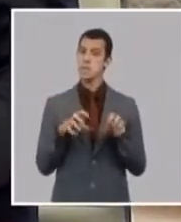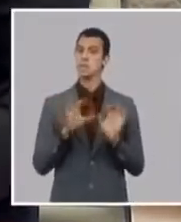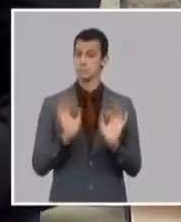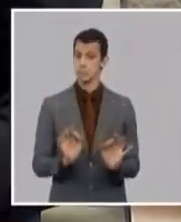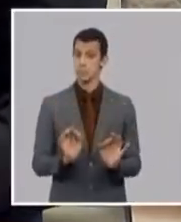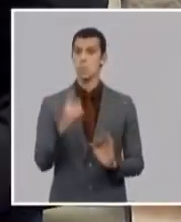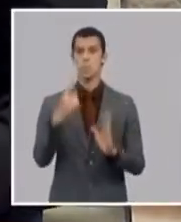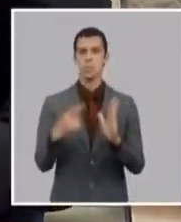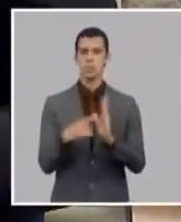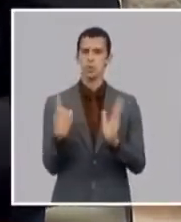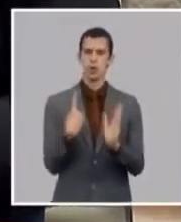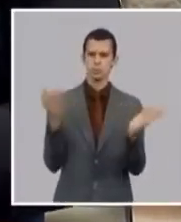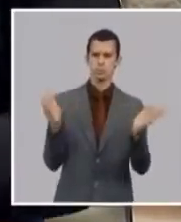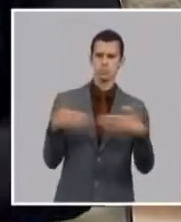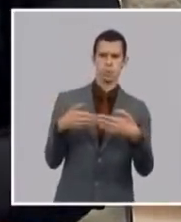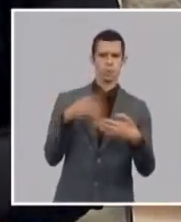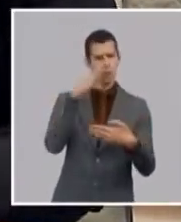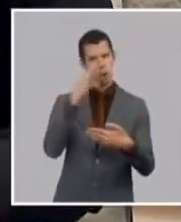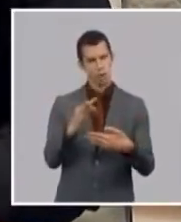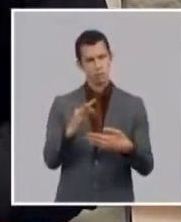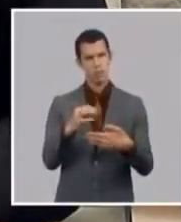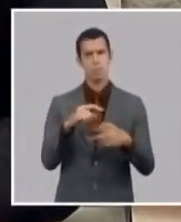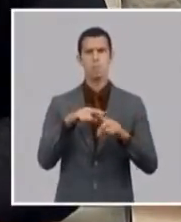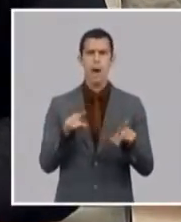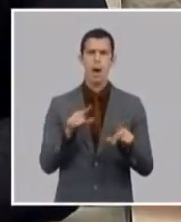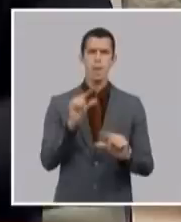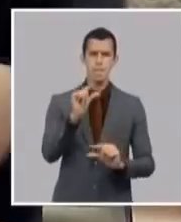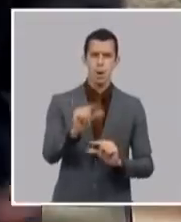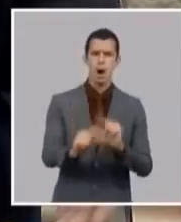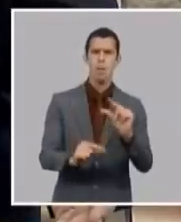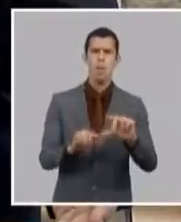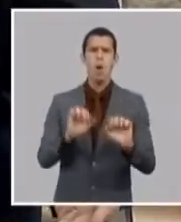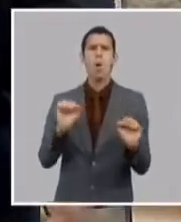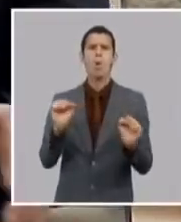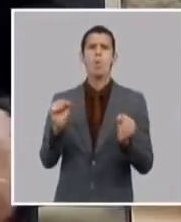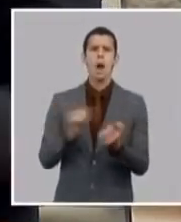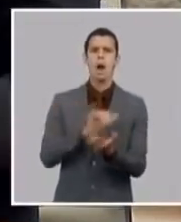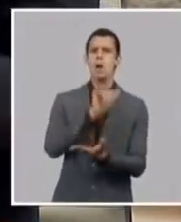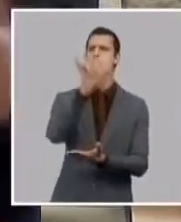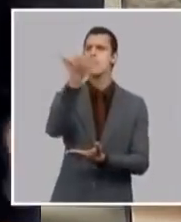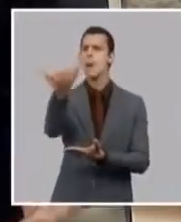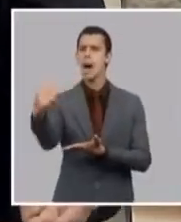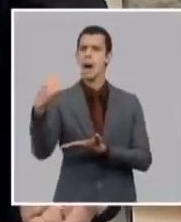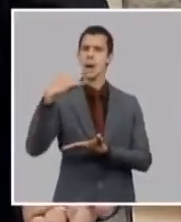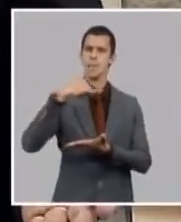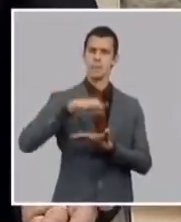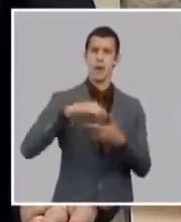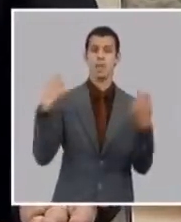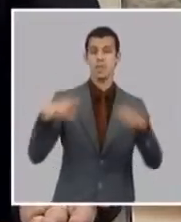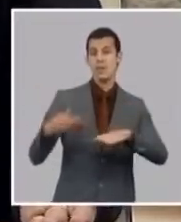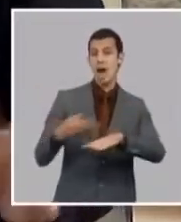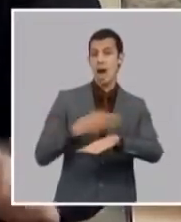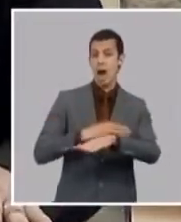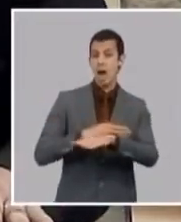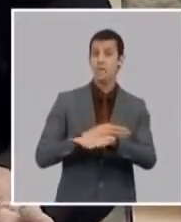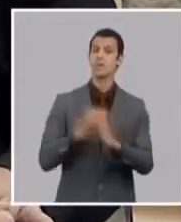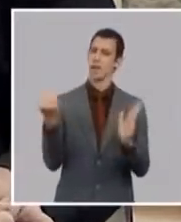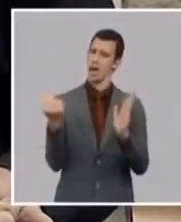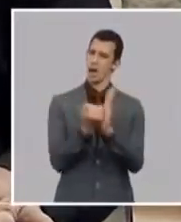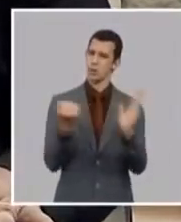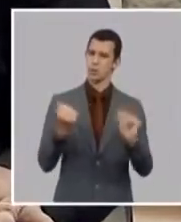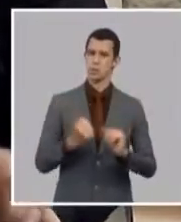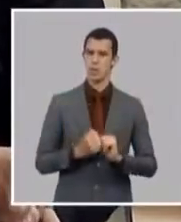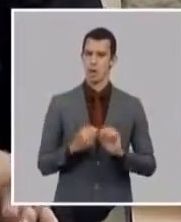nuevos vuelos se irán evaluando y autorizando pero si consideramos que era un un reclamo que se nos había hecho por